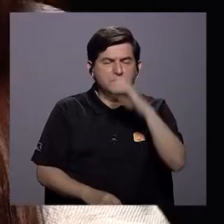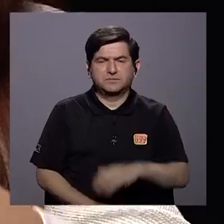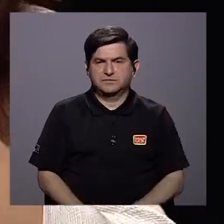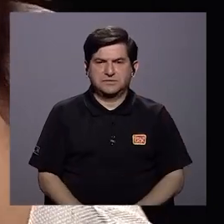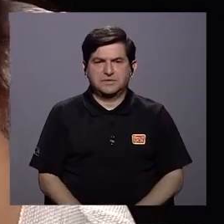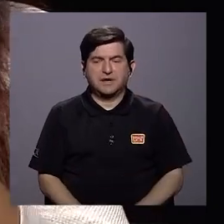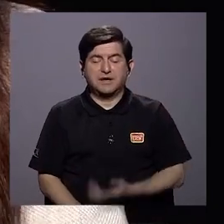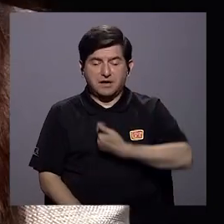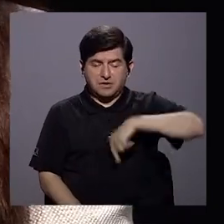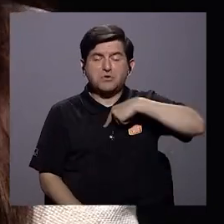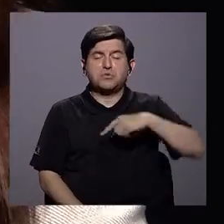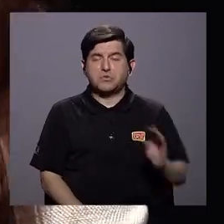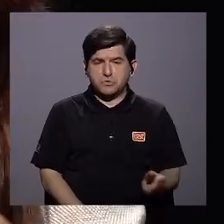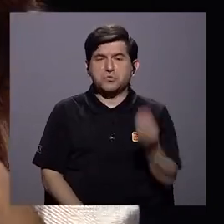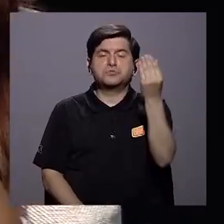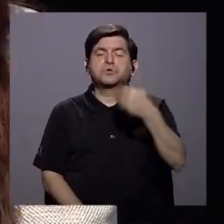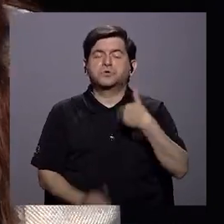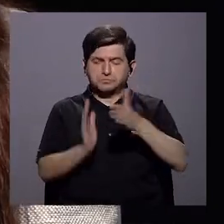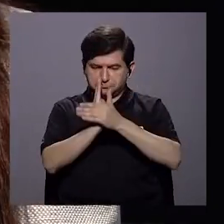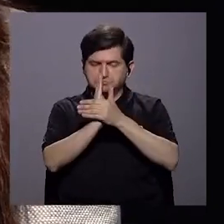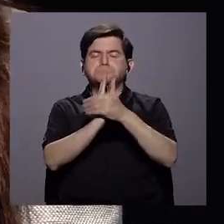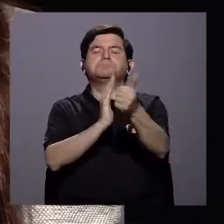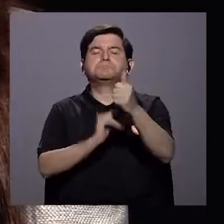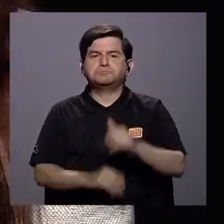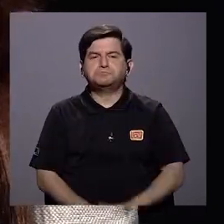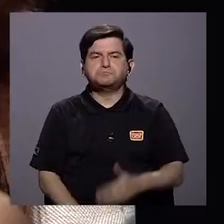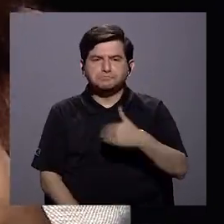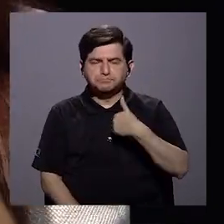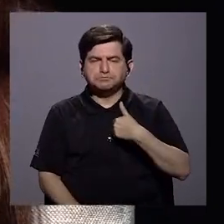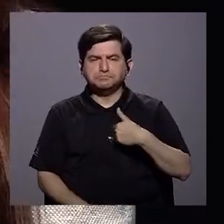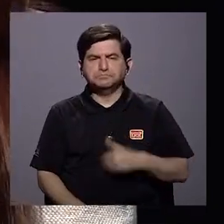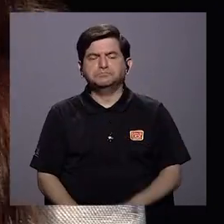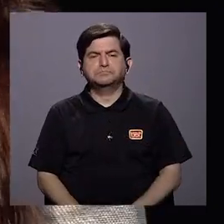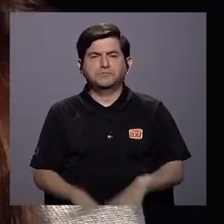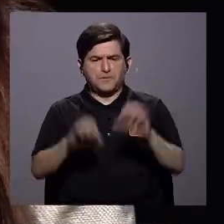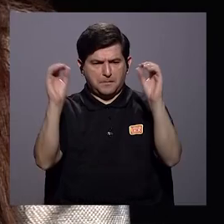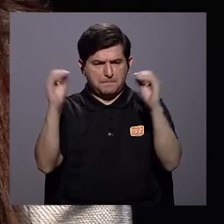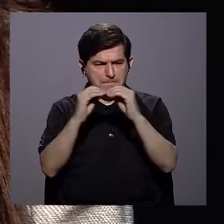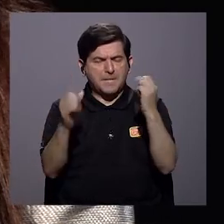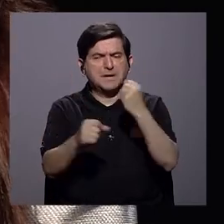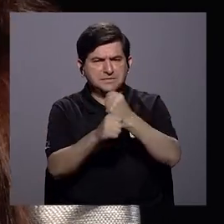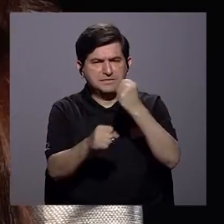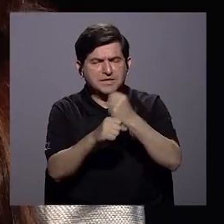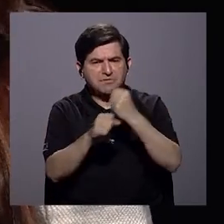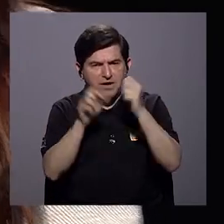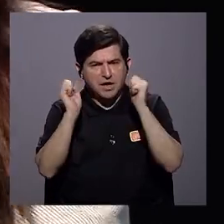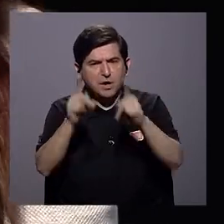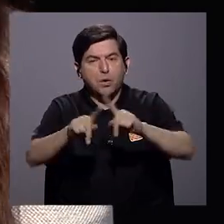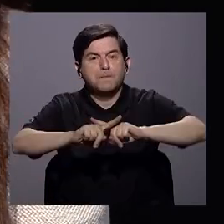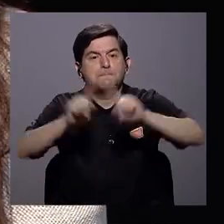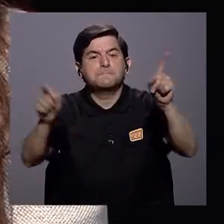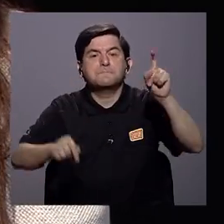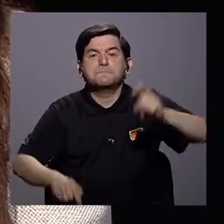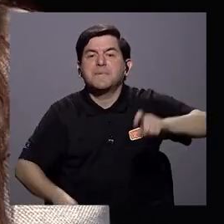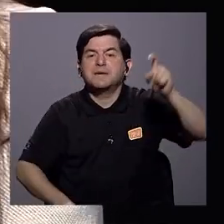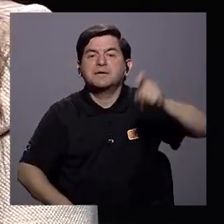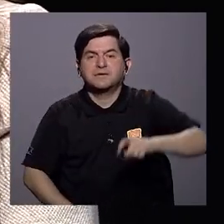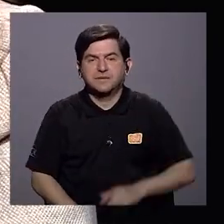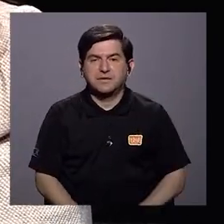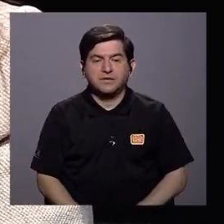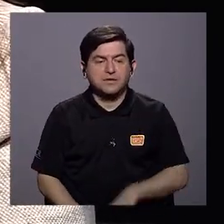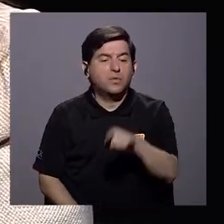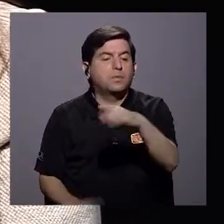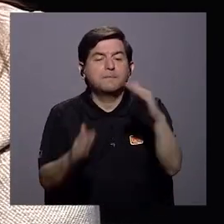dicen, vamos a crecer, tenemos potencial de crecimiento, tenemos capacidad de generar más puestos de trabajo, pero necesitamos